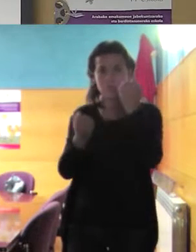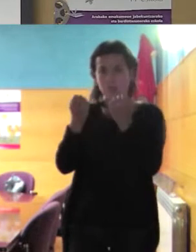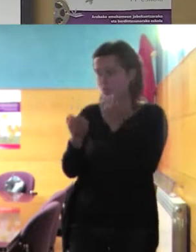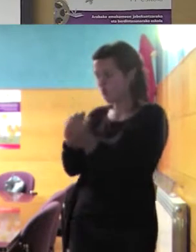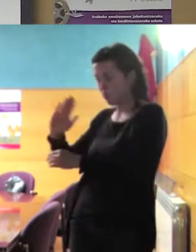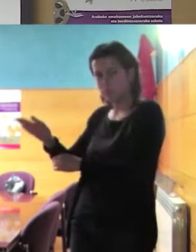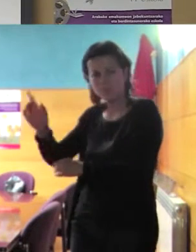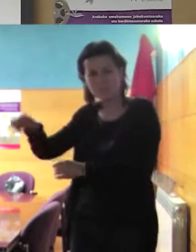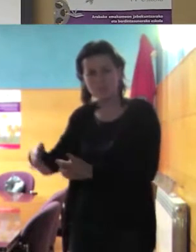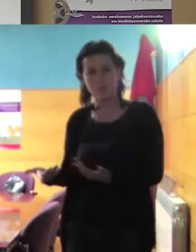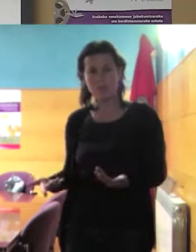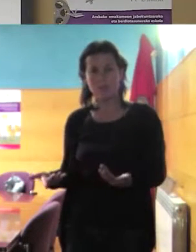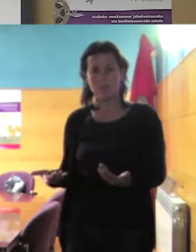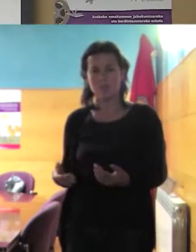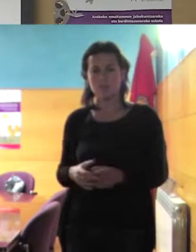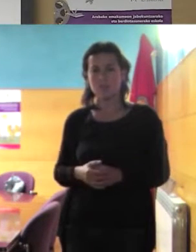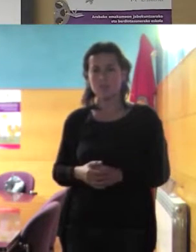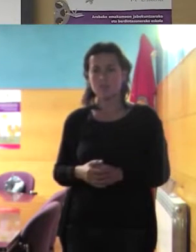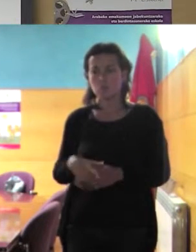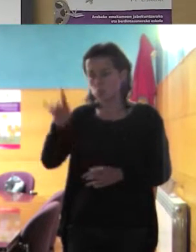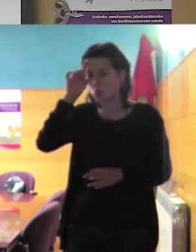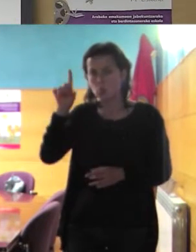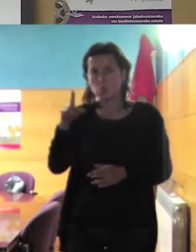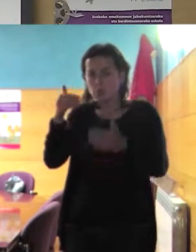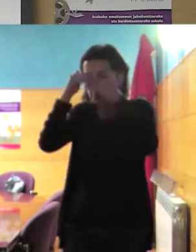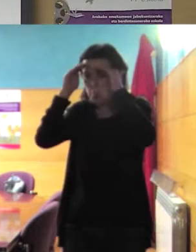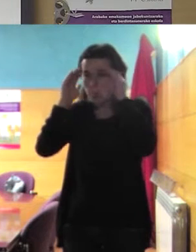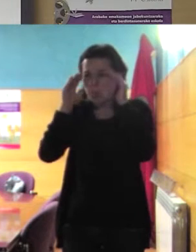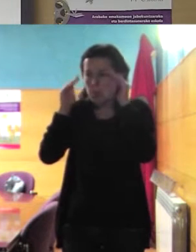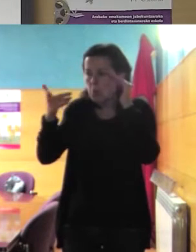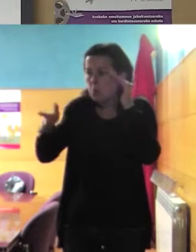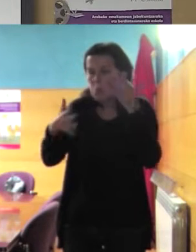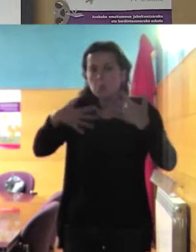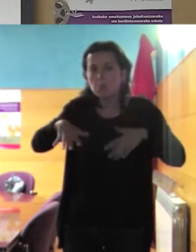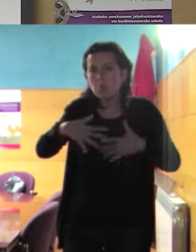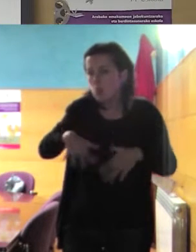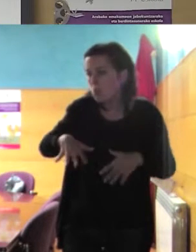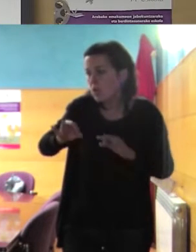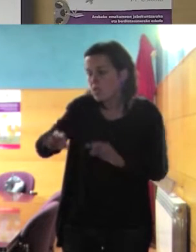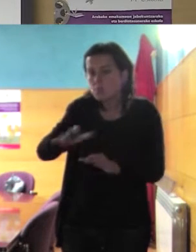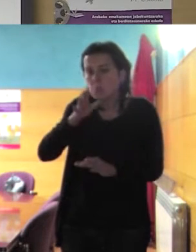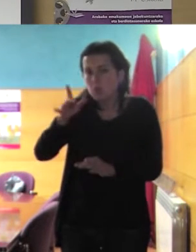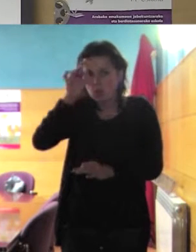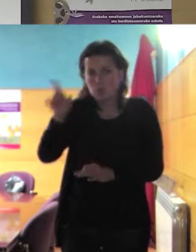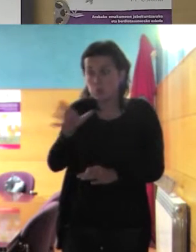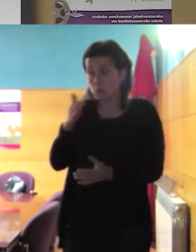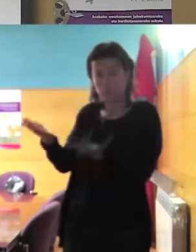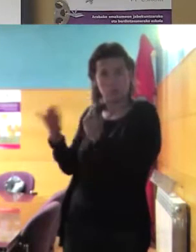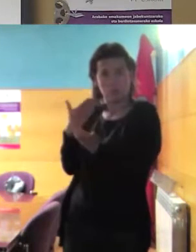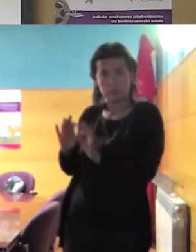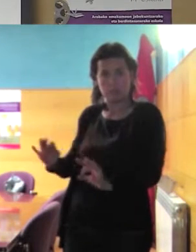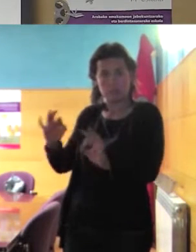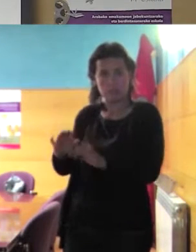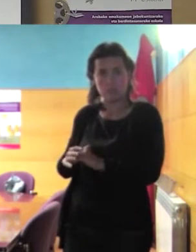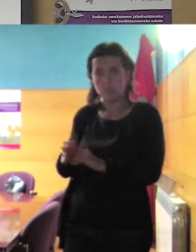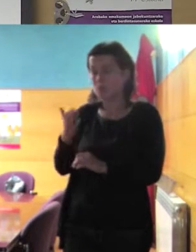lo puede llevar porque quiere yo que sé lo que hay detrás de ese velo ponerlo con ella pero si es el resultado de una